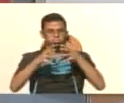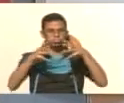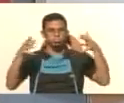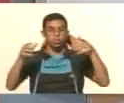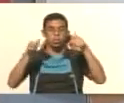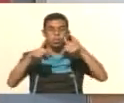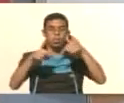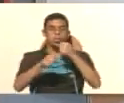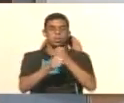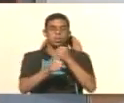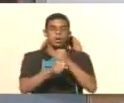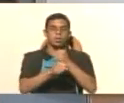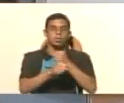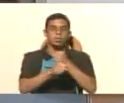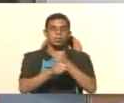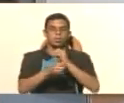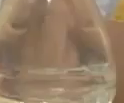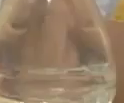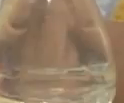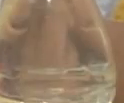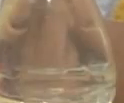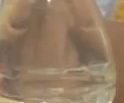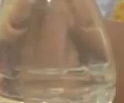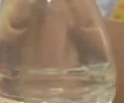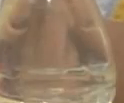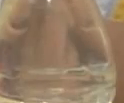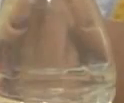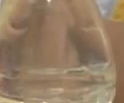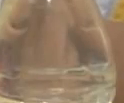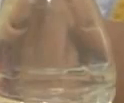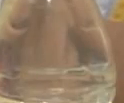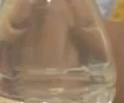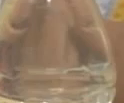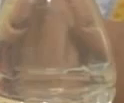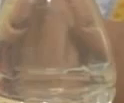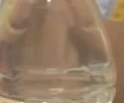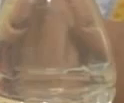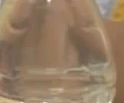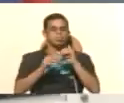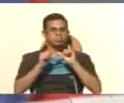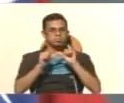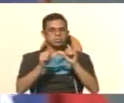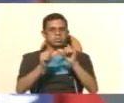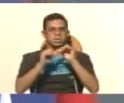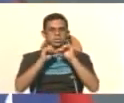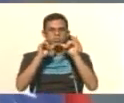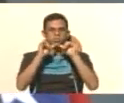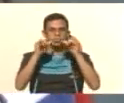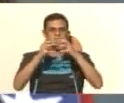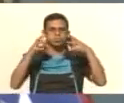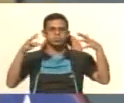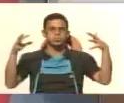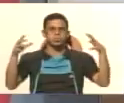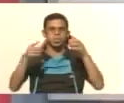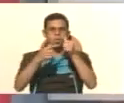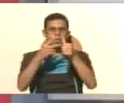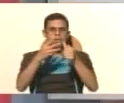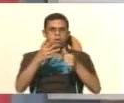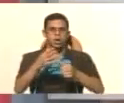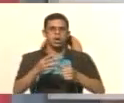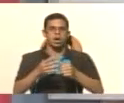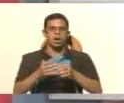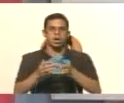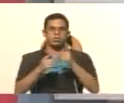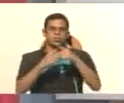hoy trabajamos con el modelo, o la canaima, cuatro. Seguiremos ampliando la información con cada uno de los modelos para el mantenimiento